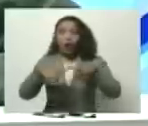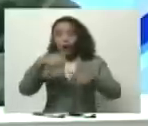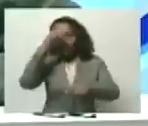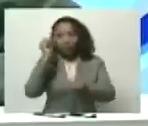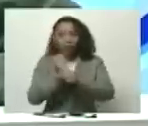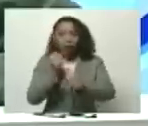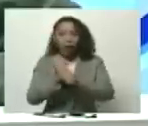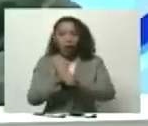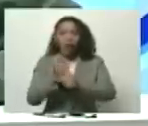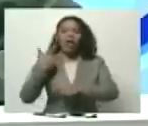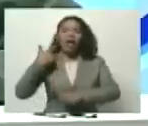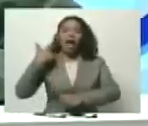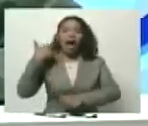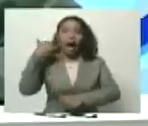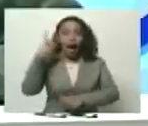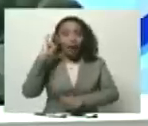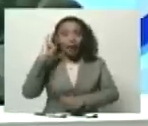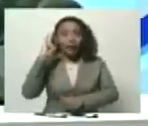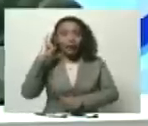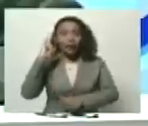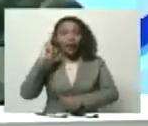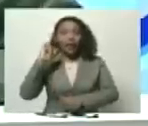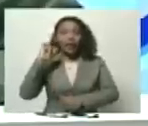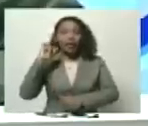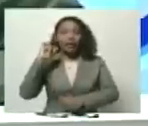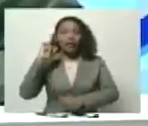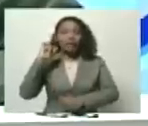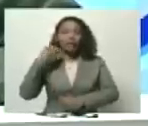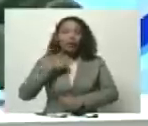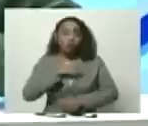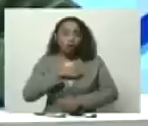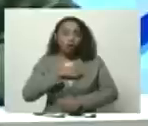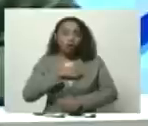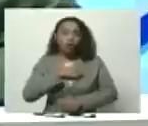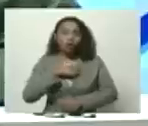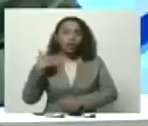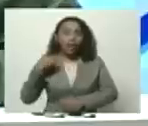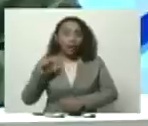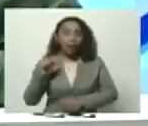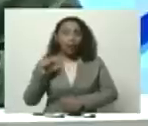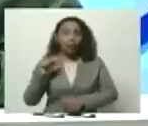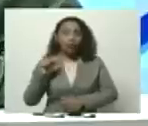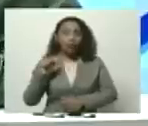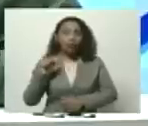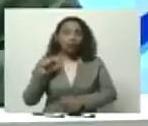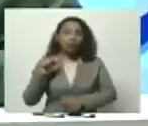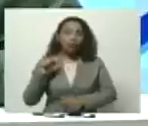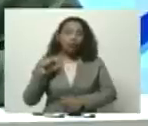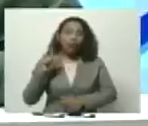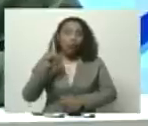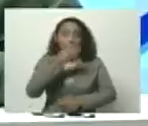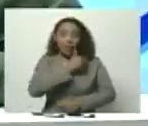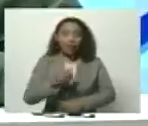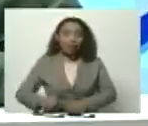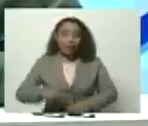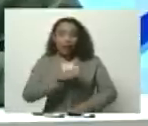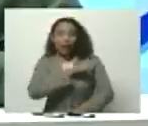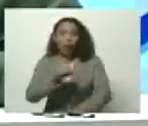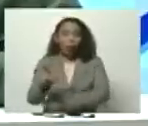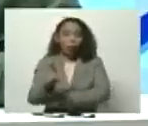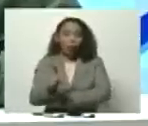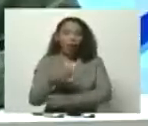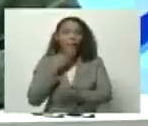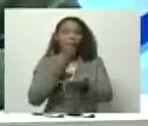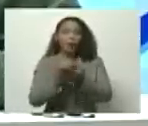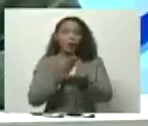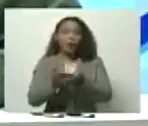garantía de tener este presidente obrero que cumple con las propuestas que nacen